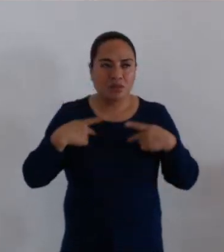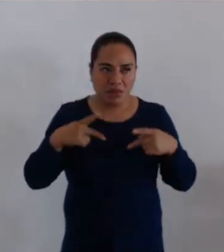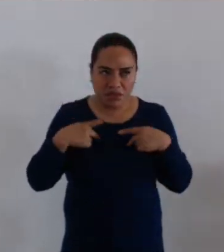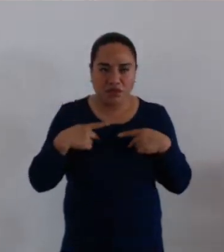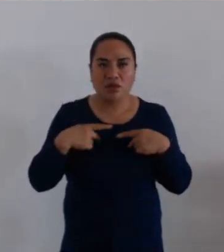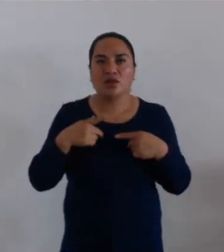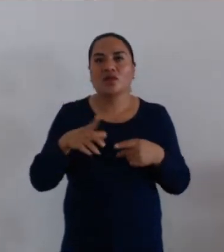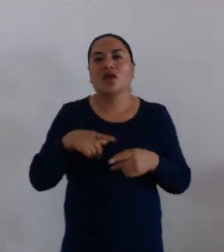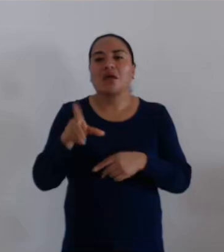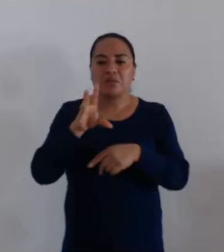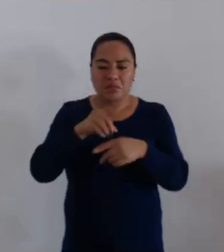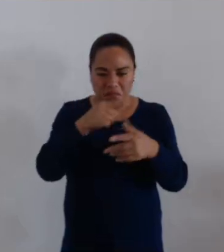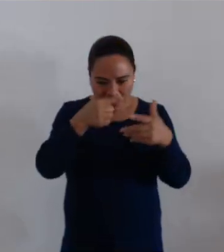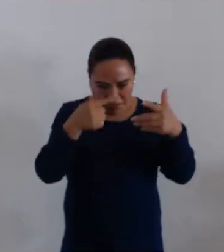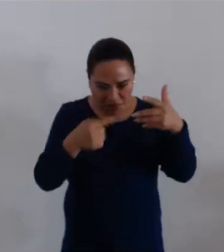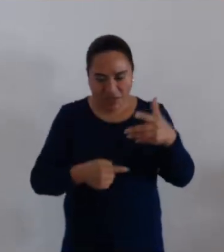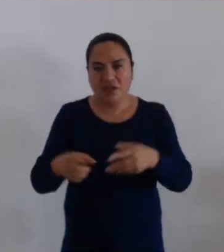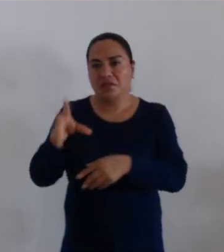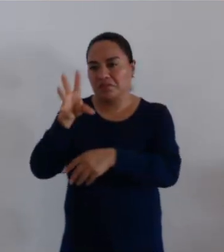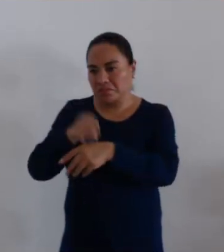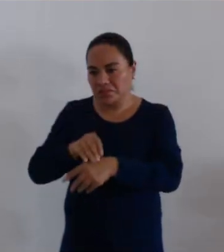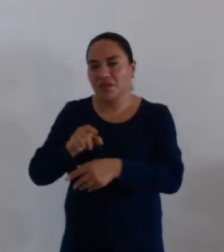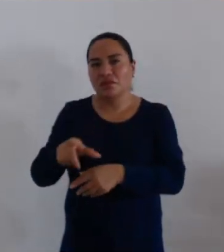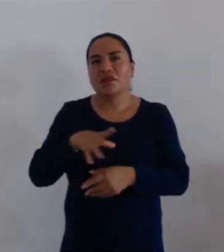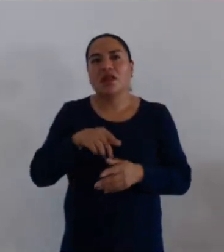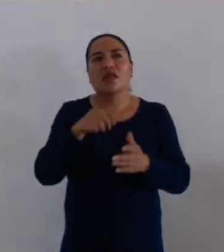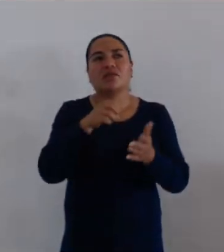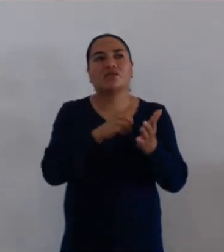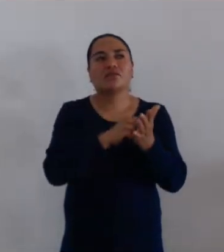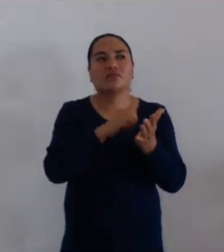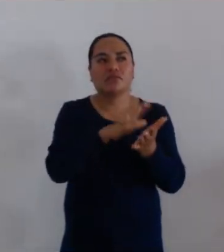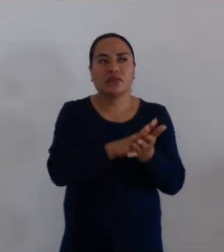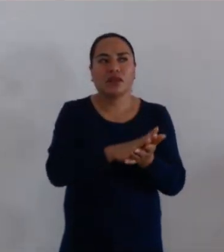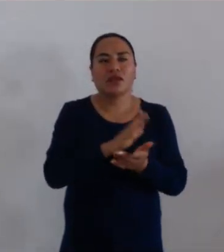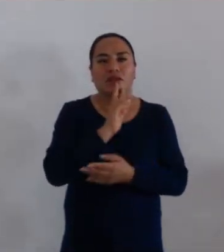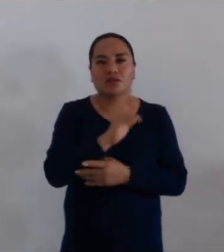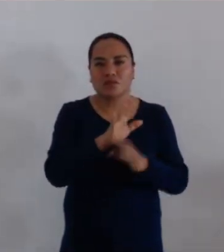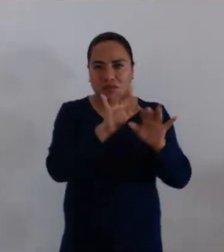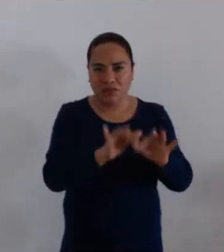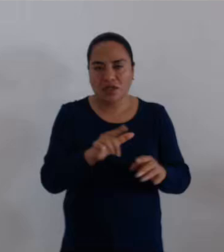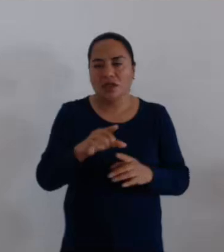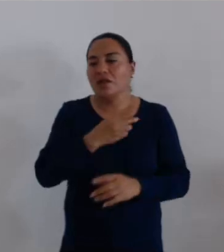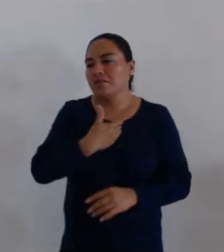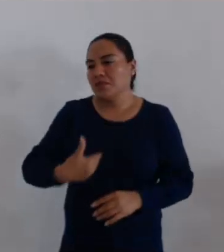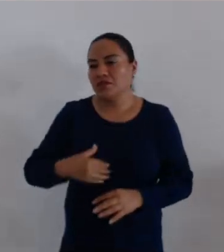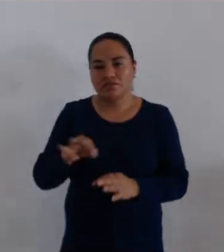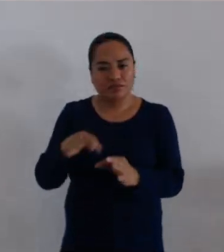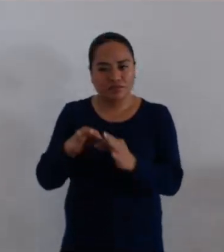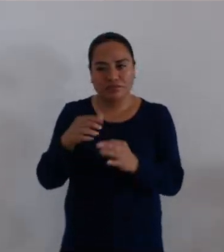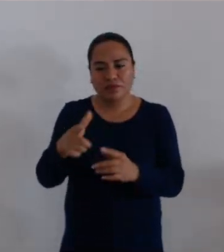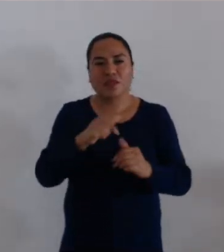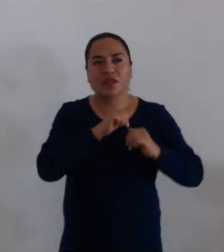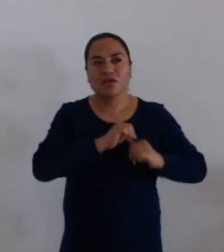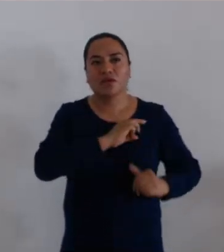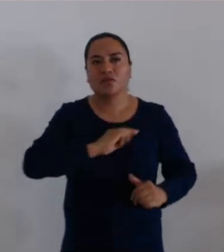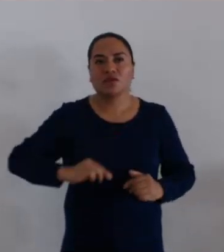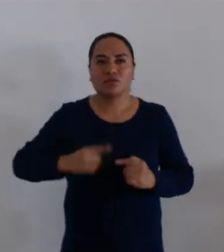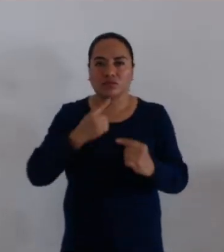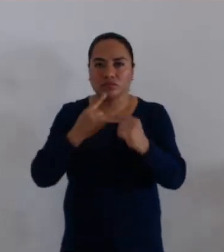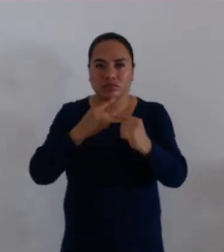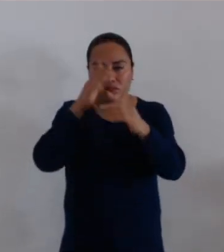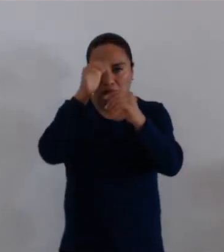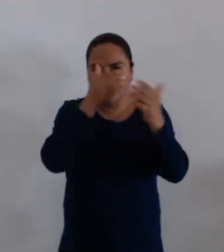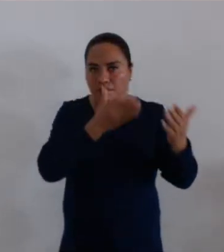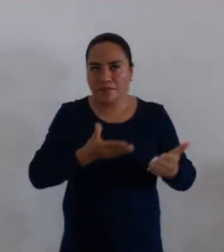y con las condiciones que se especifican en el dictamen. Es cuanto, señor presidente, está a su consideración y de las